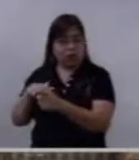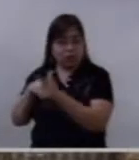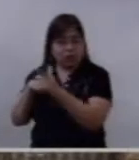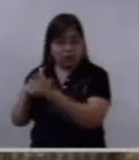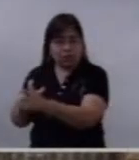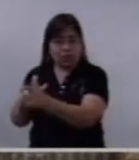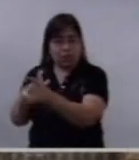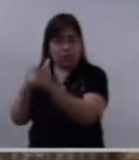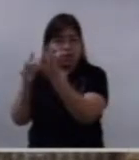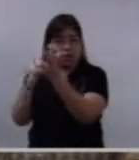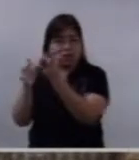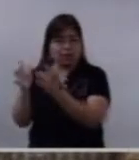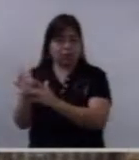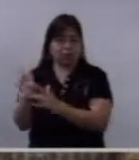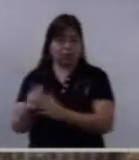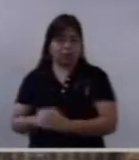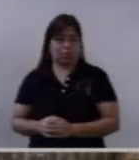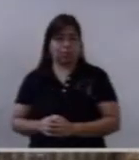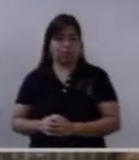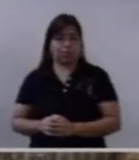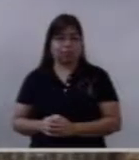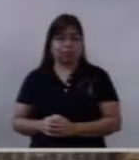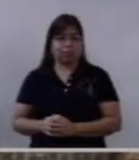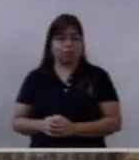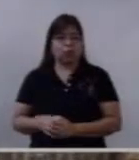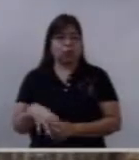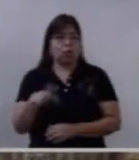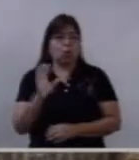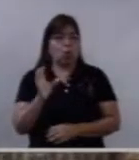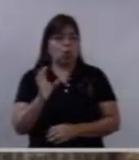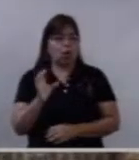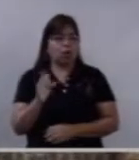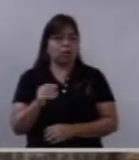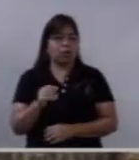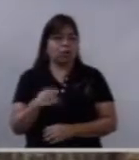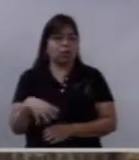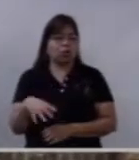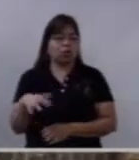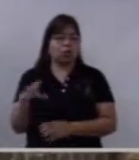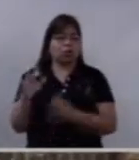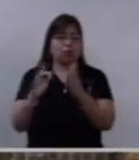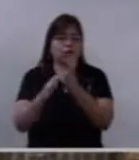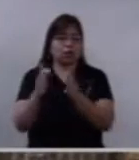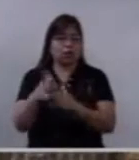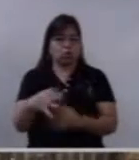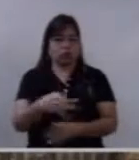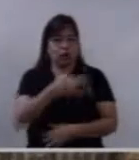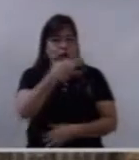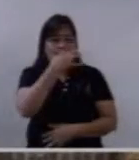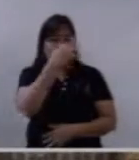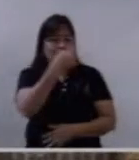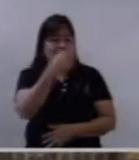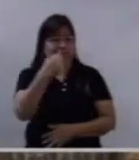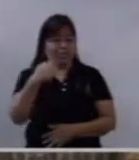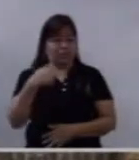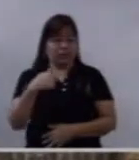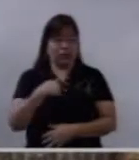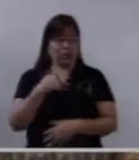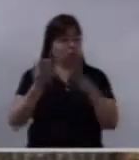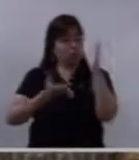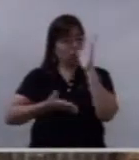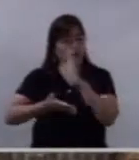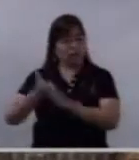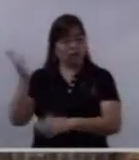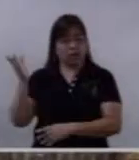propios instintos. Cuando oye que Jesús le dice que es necesario morir y